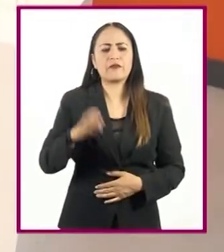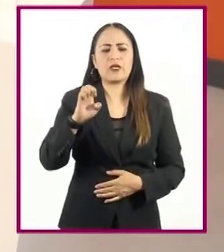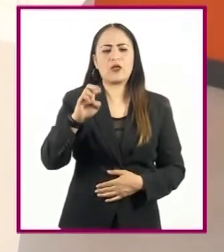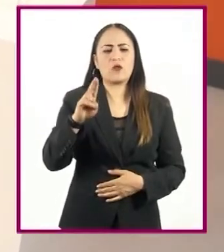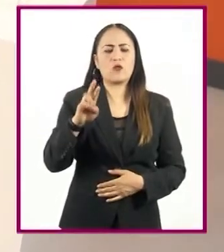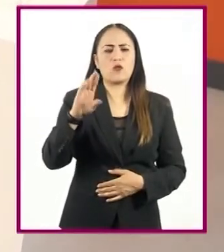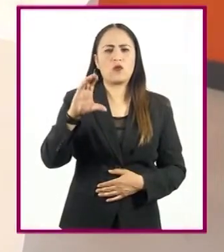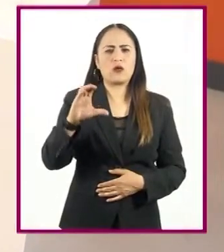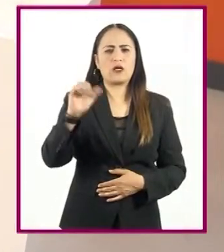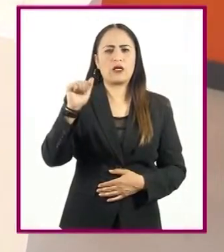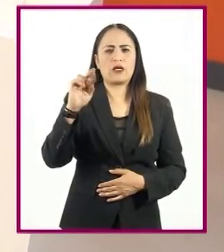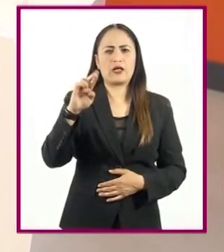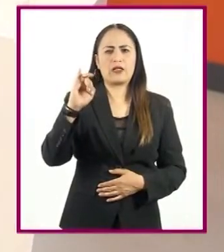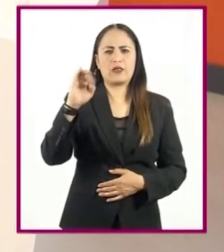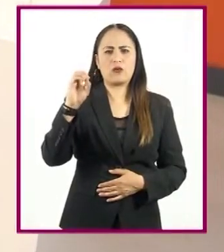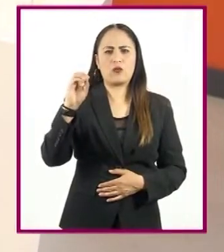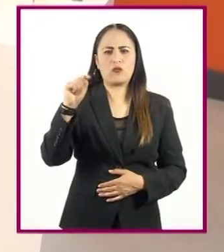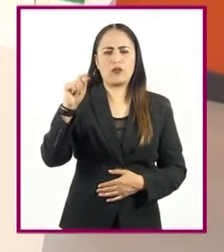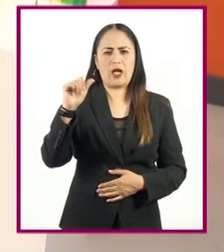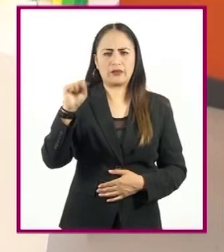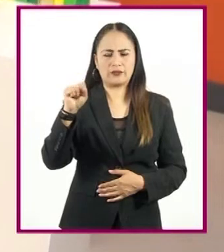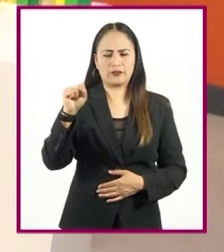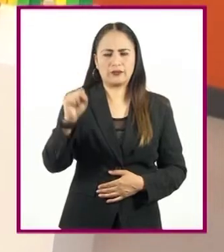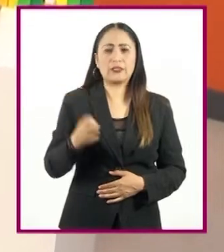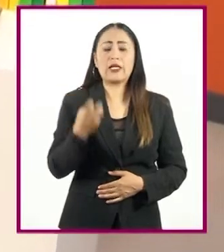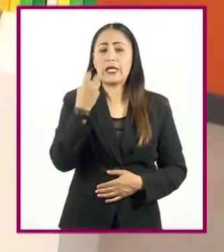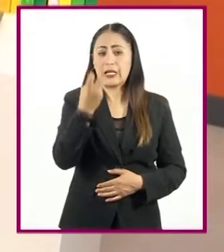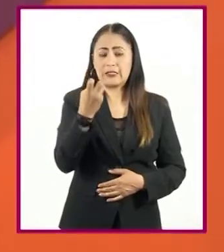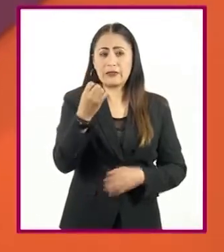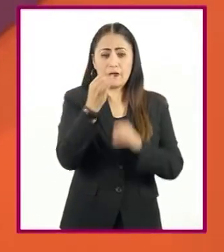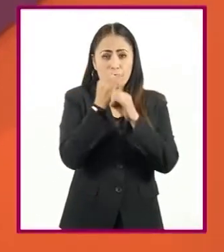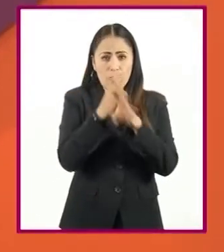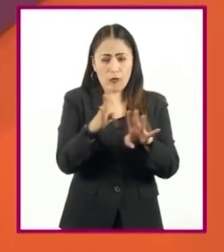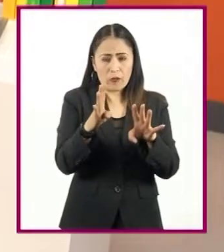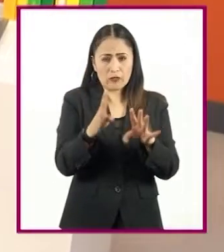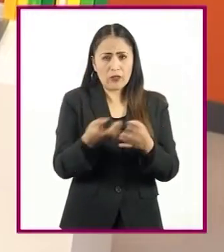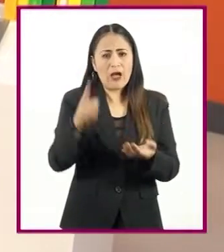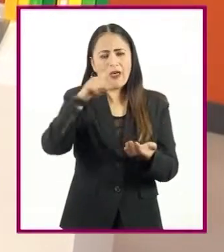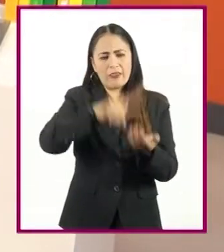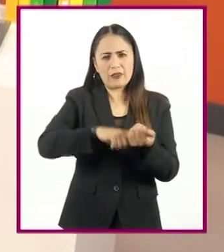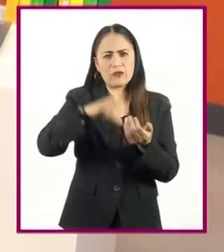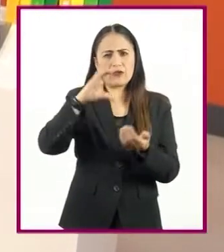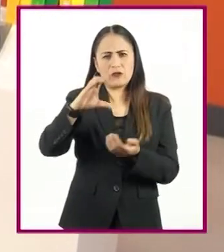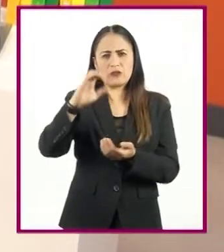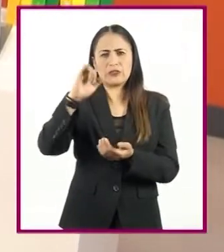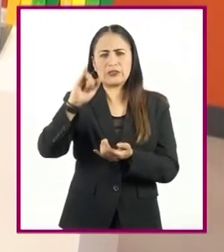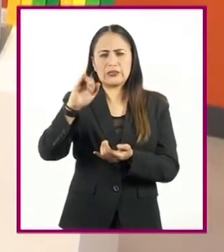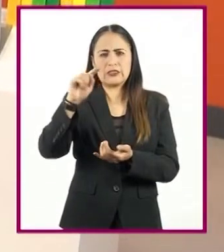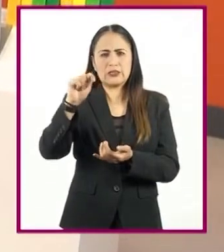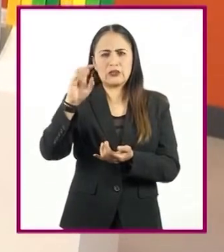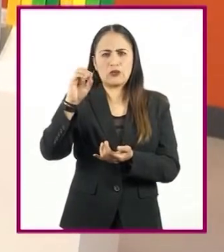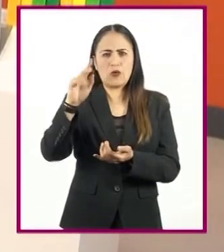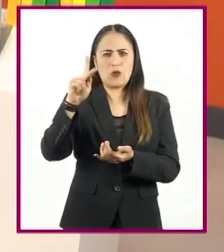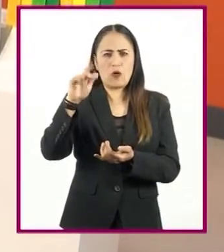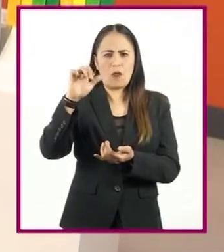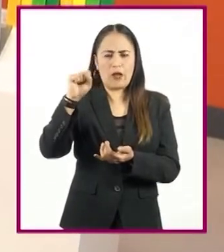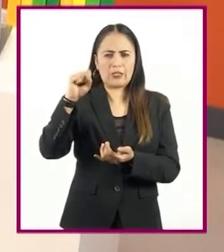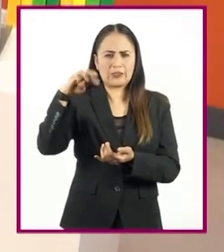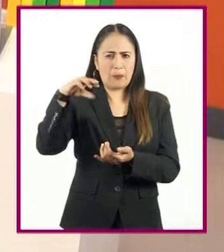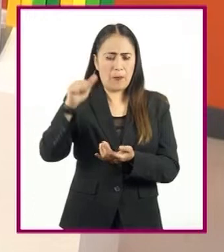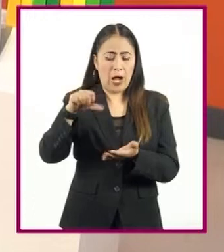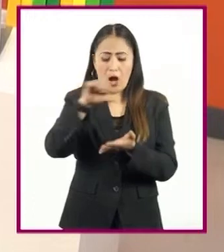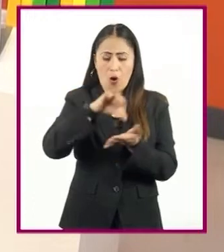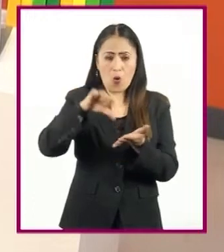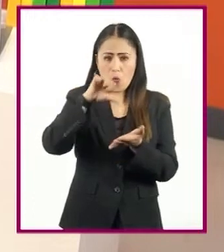y otras que esa información la tienen dispersa en el citoplasma, dado que no tiene núcleo definido.